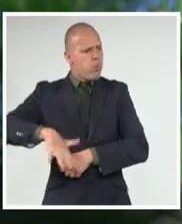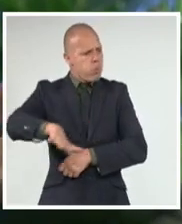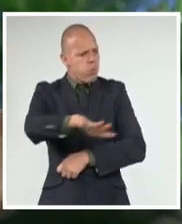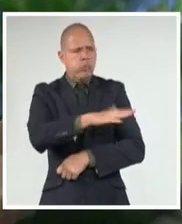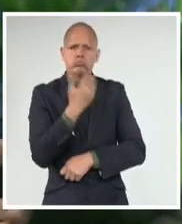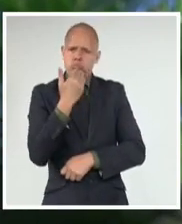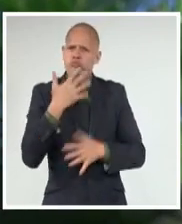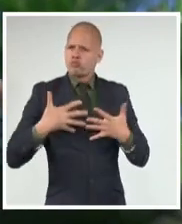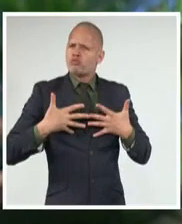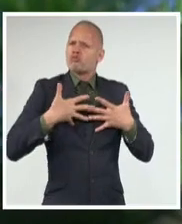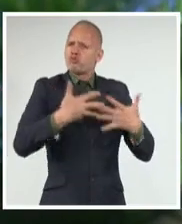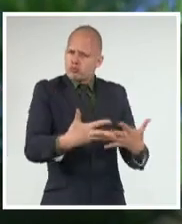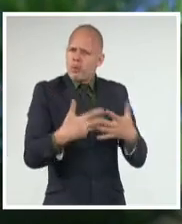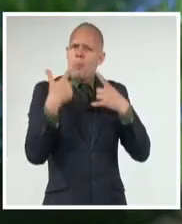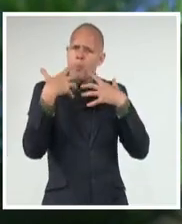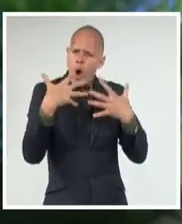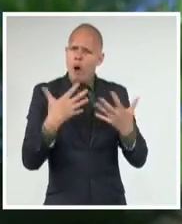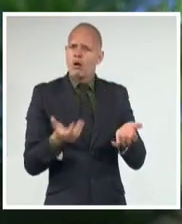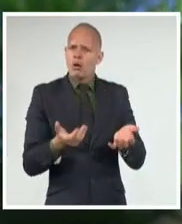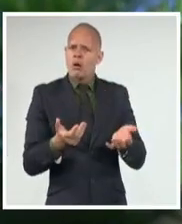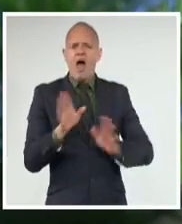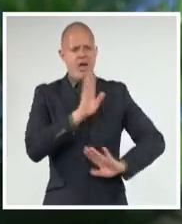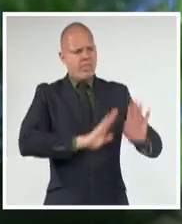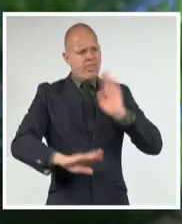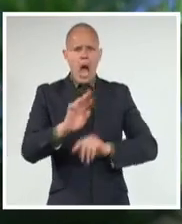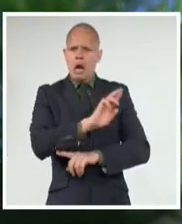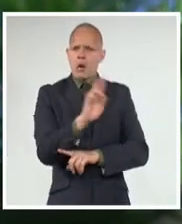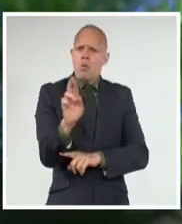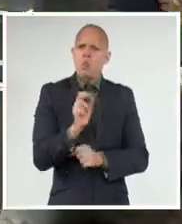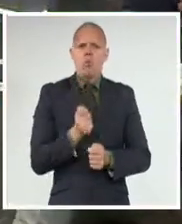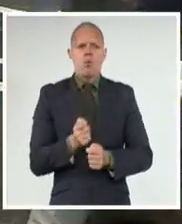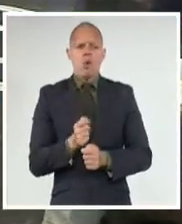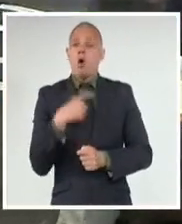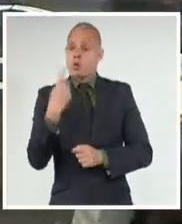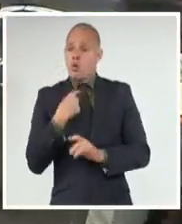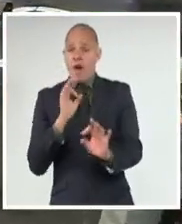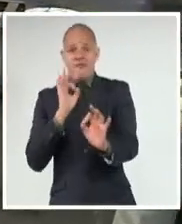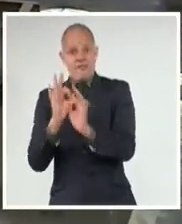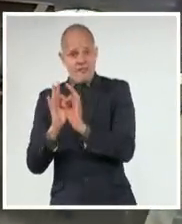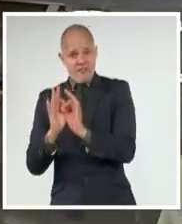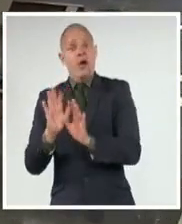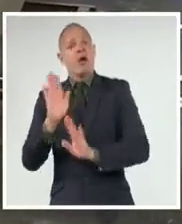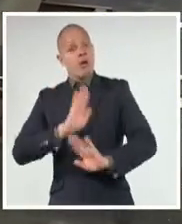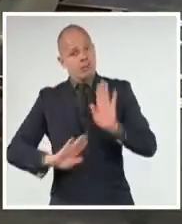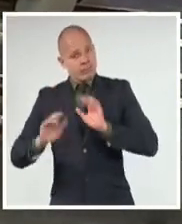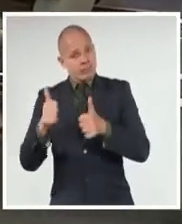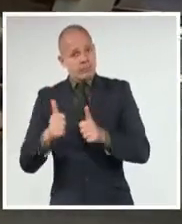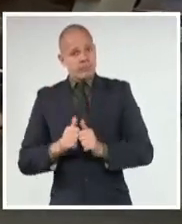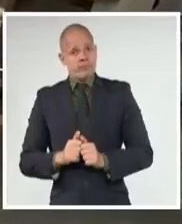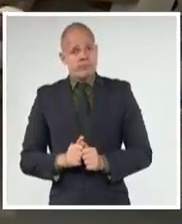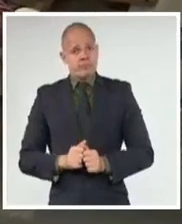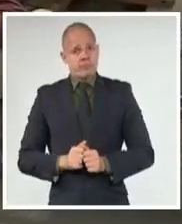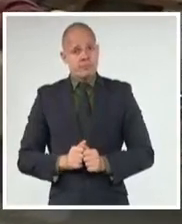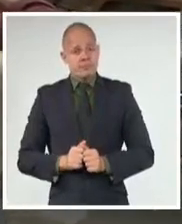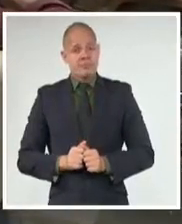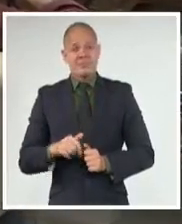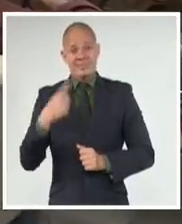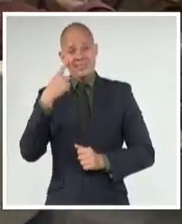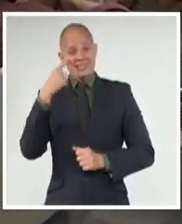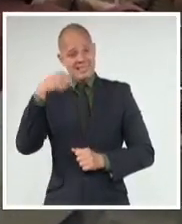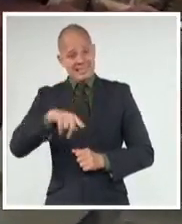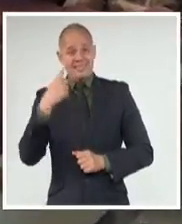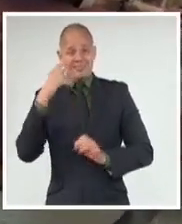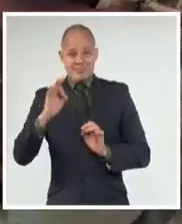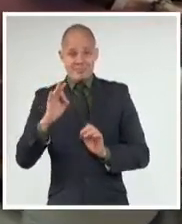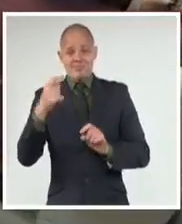que es tan importante para la revolución, para el pueblo y también para nuestra fe. En momentos en que se fomenta el odio y la violencia para intentar